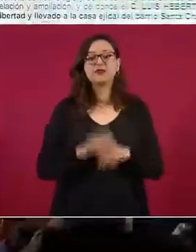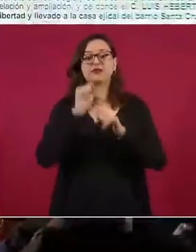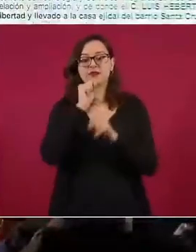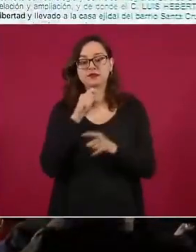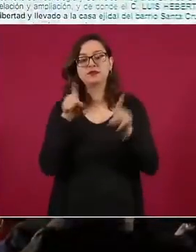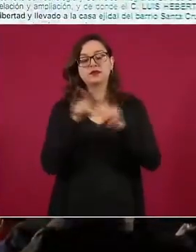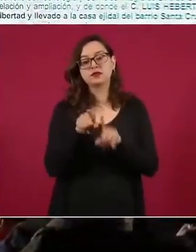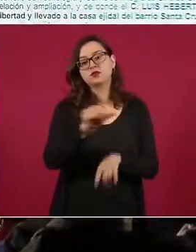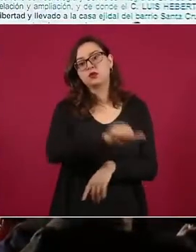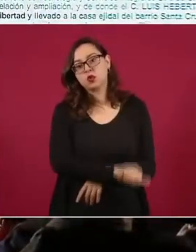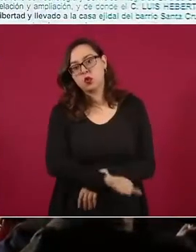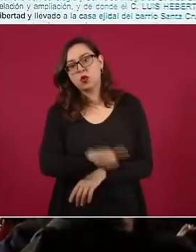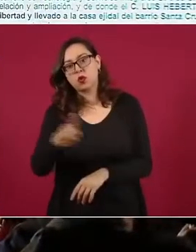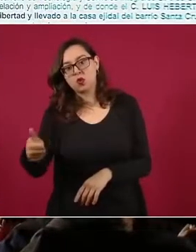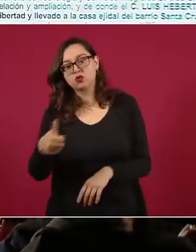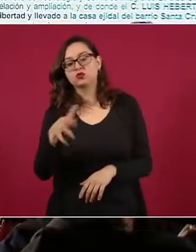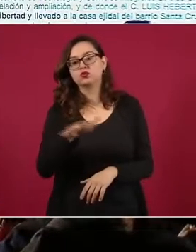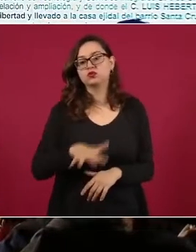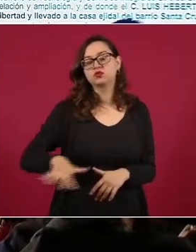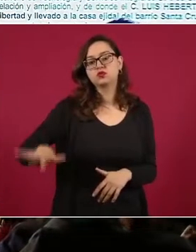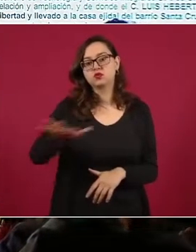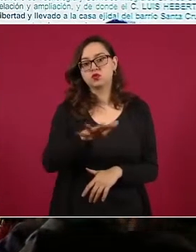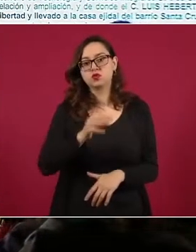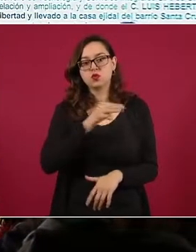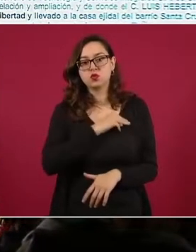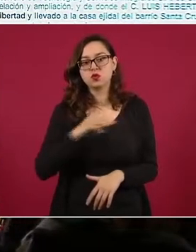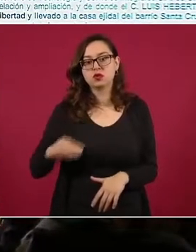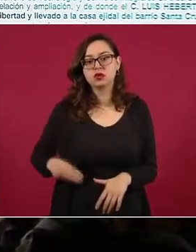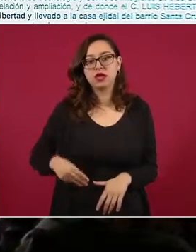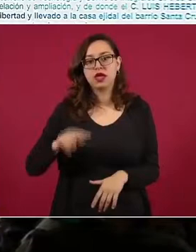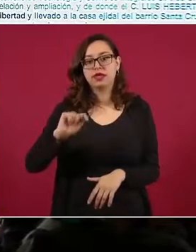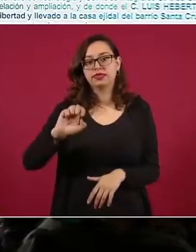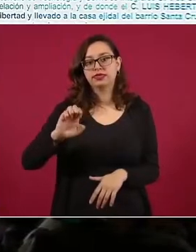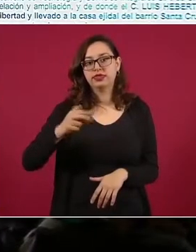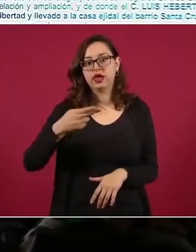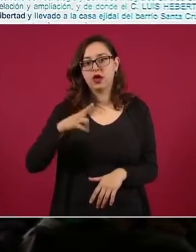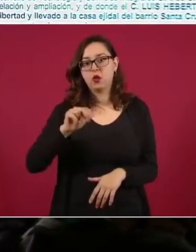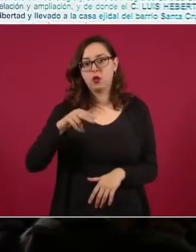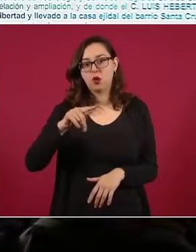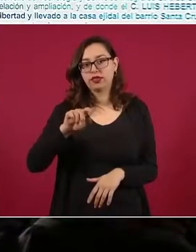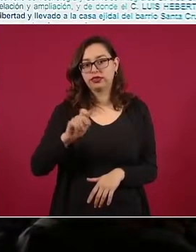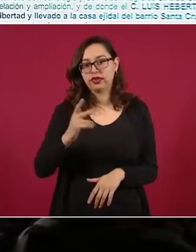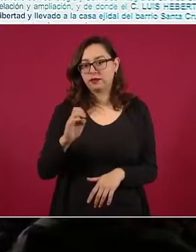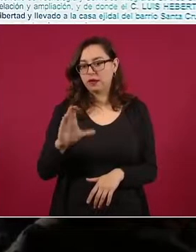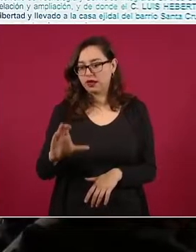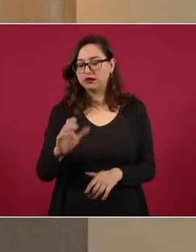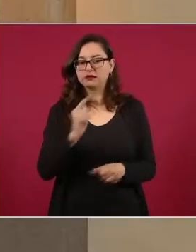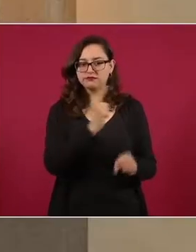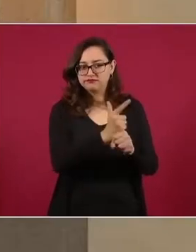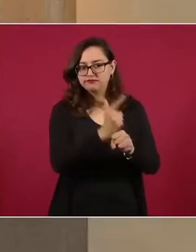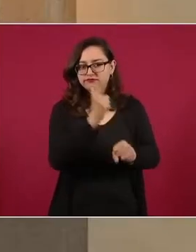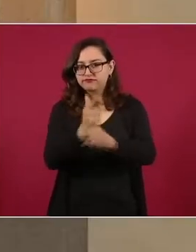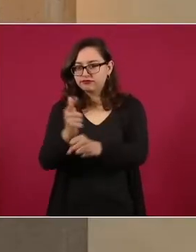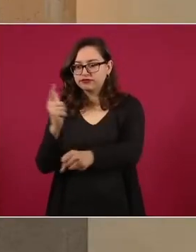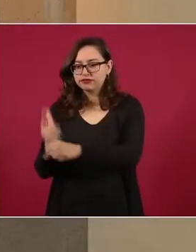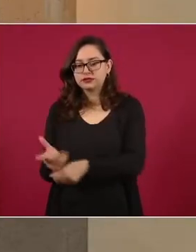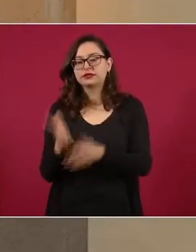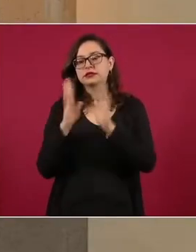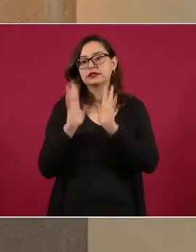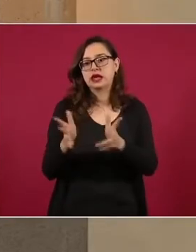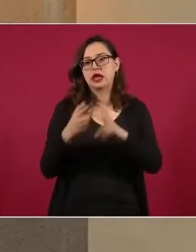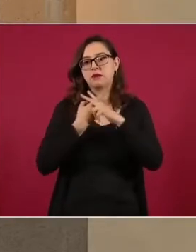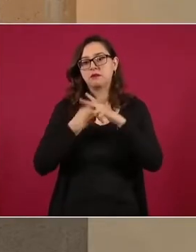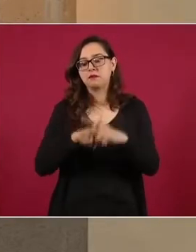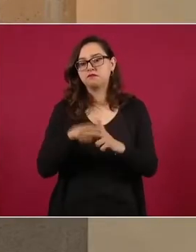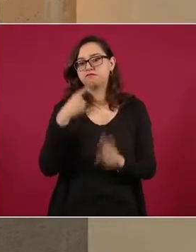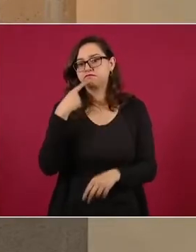hay ya carpetas de investigación contra diferentes personas de organizaciones, entre